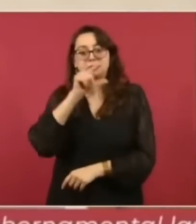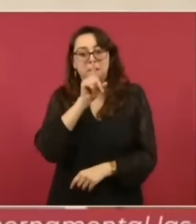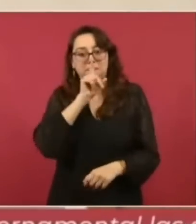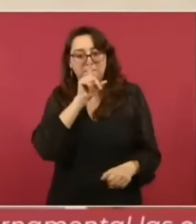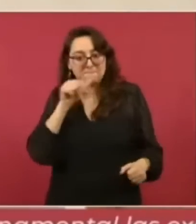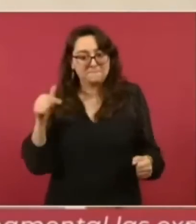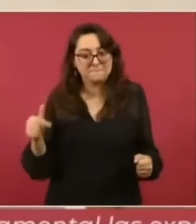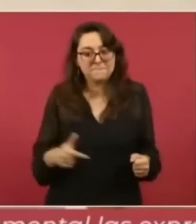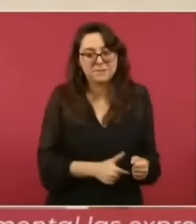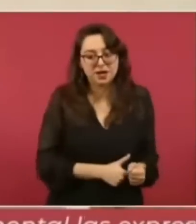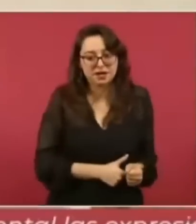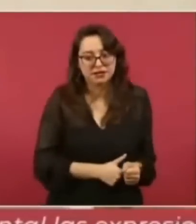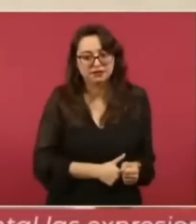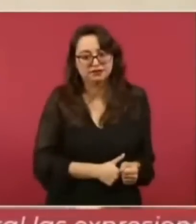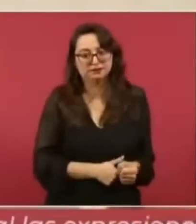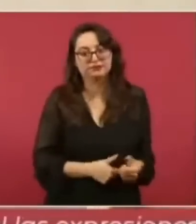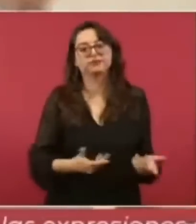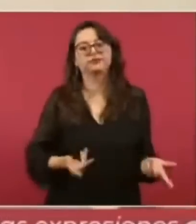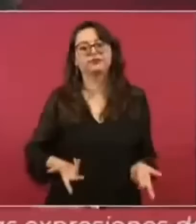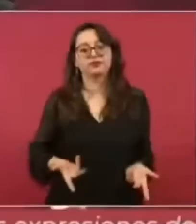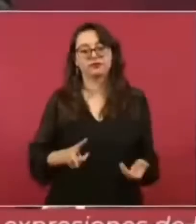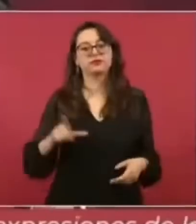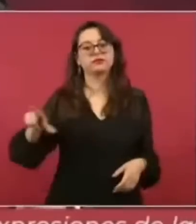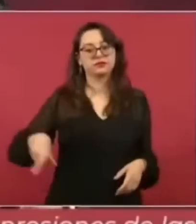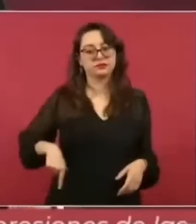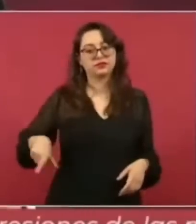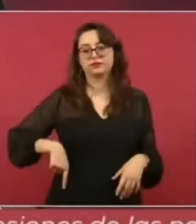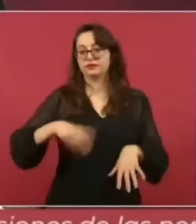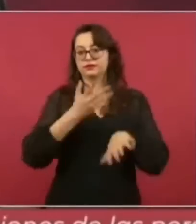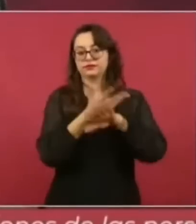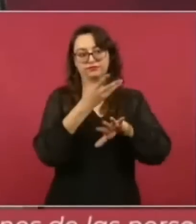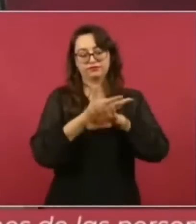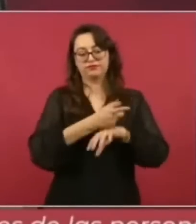entonces el gobierno de Estados Unidos tiene que revisar esto